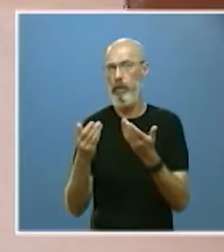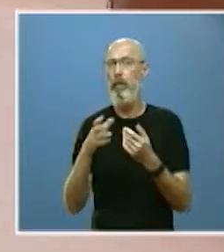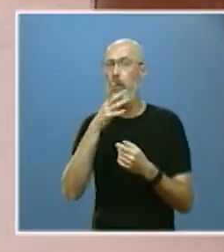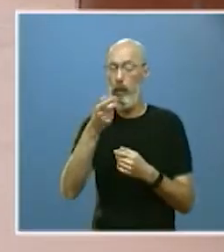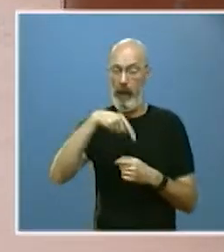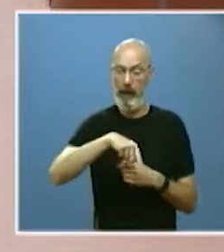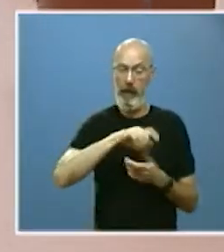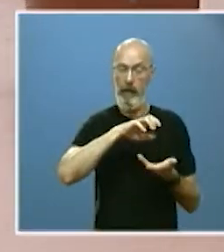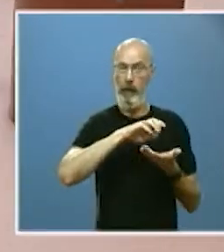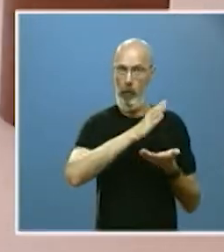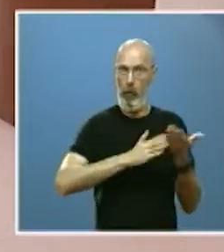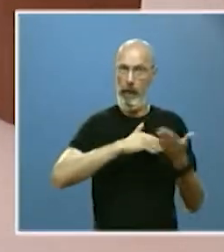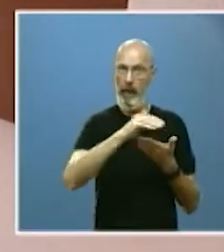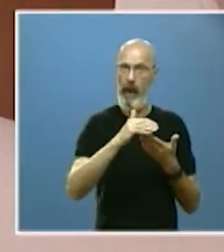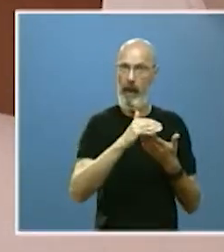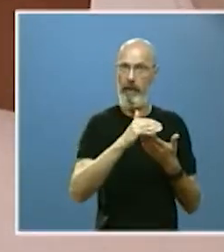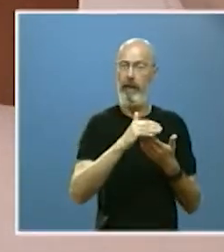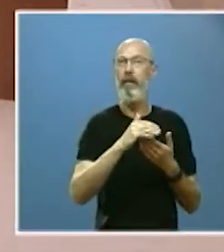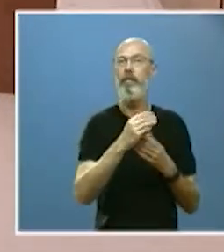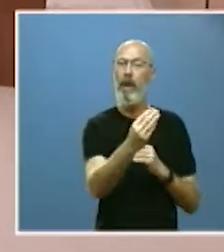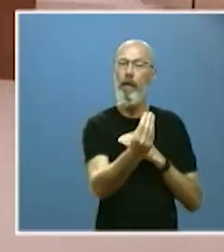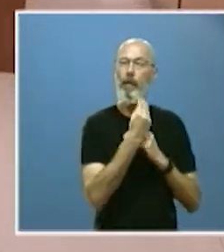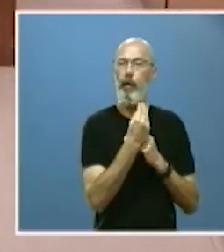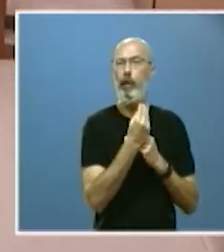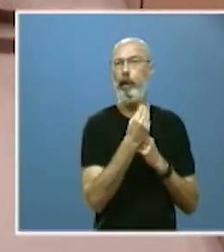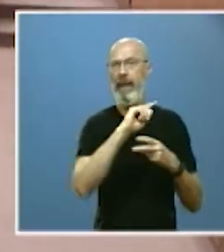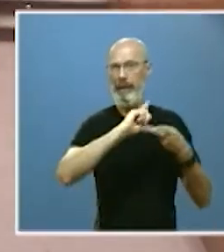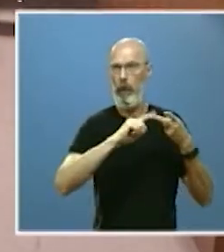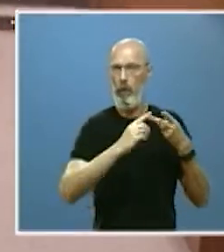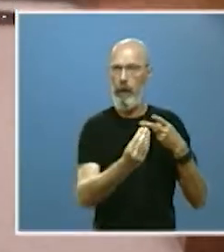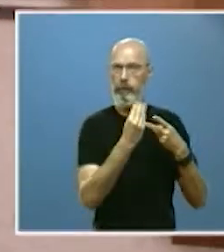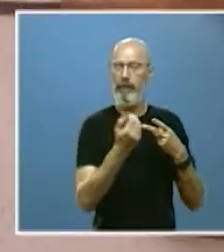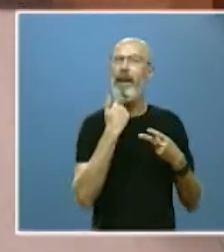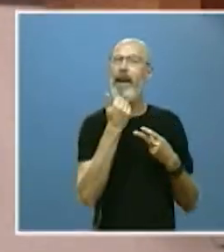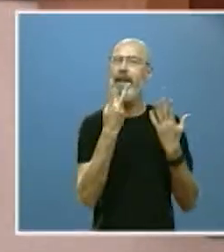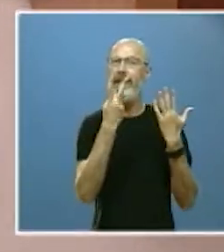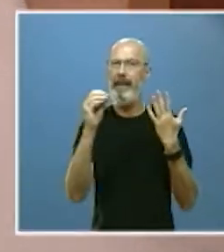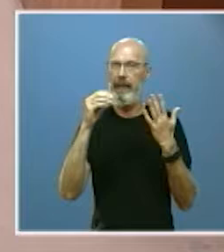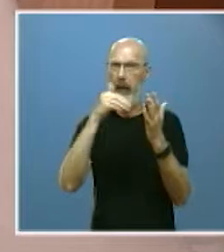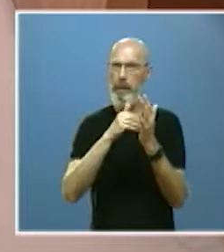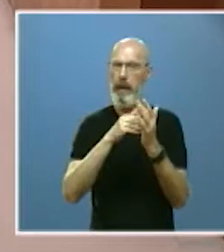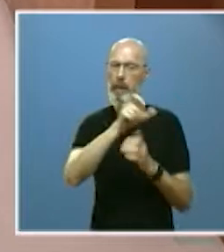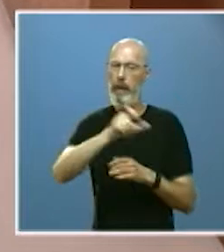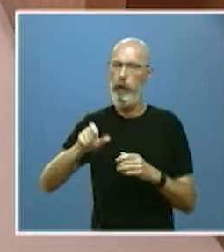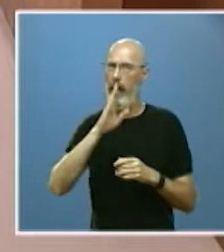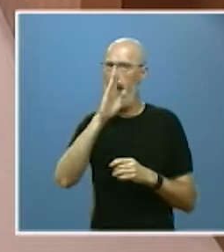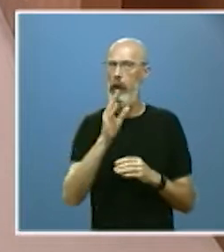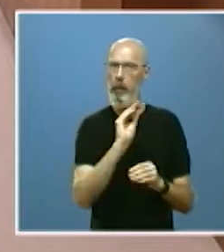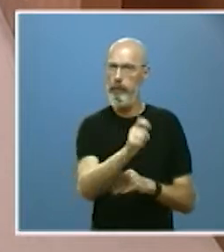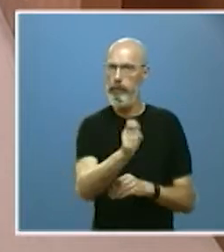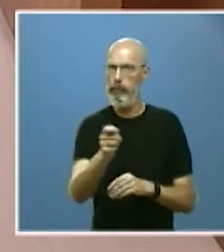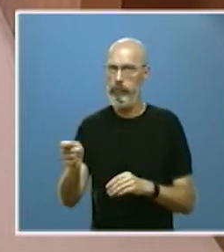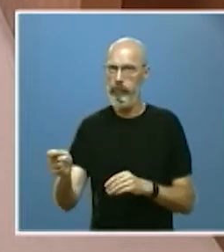que más fondos recibe en España con casi 70.000 beneficiarios directos en 2017 y cuando las primeras